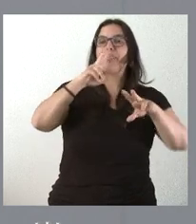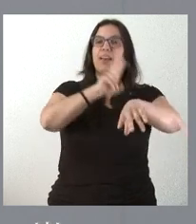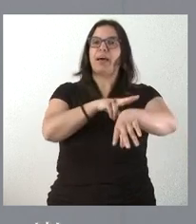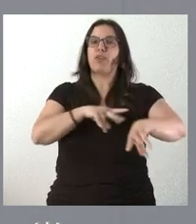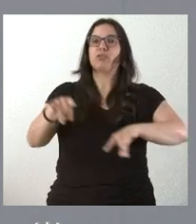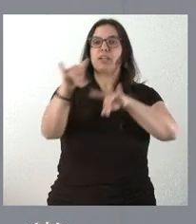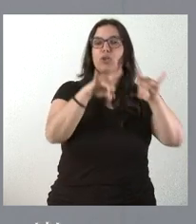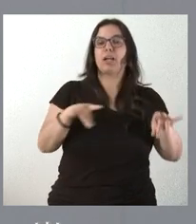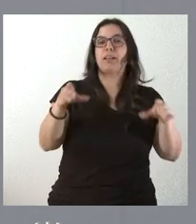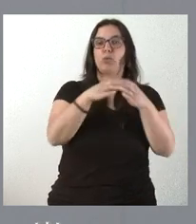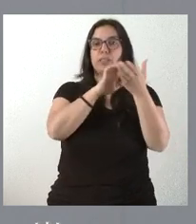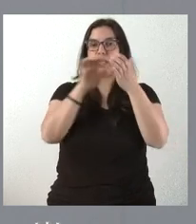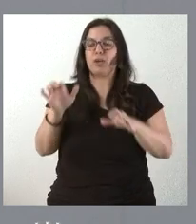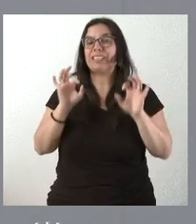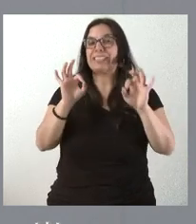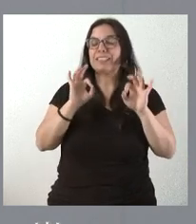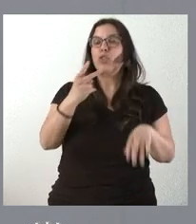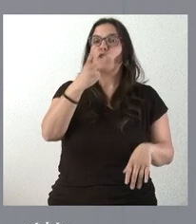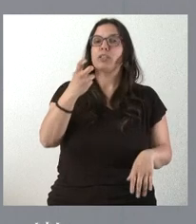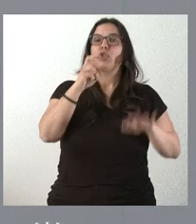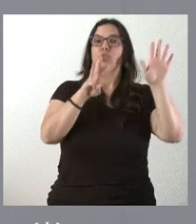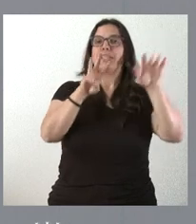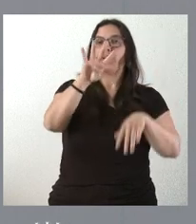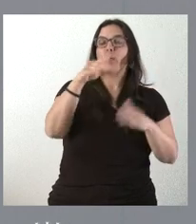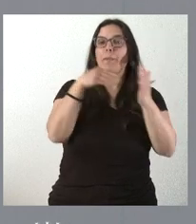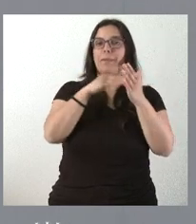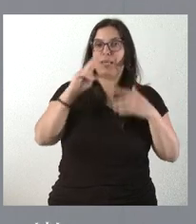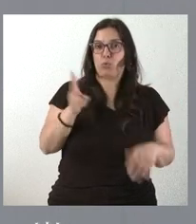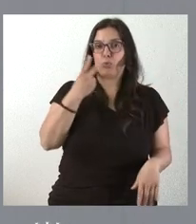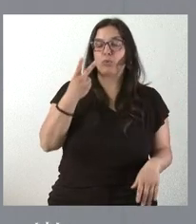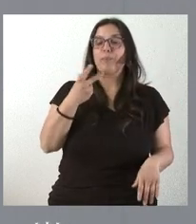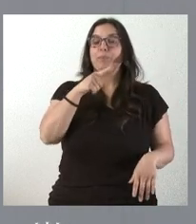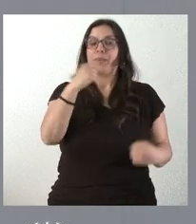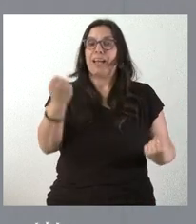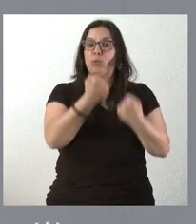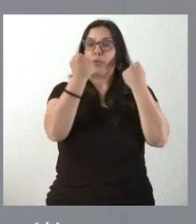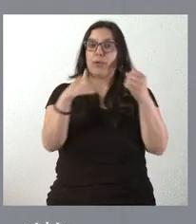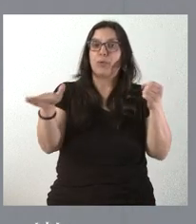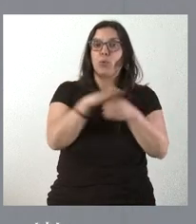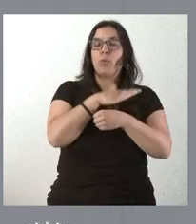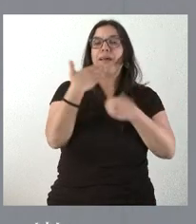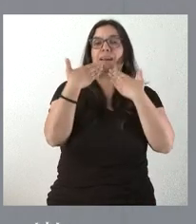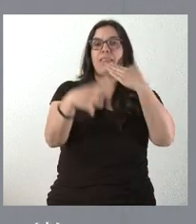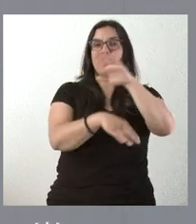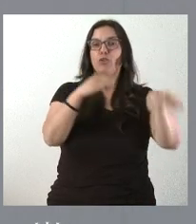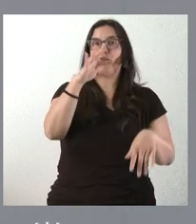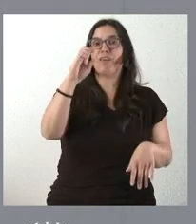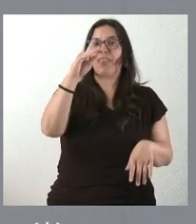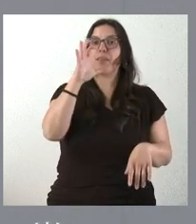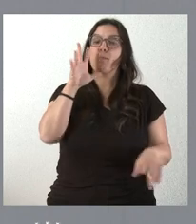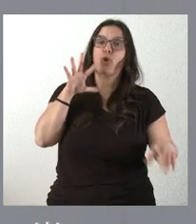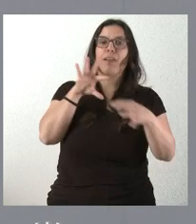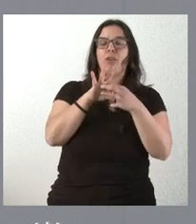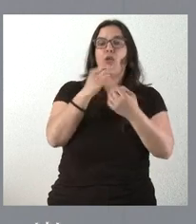de Castilla y León, en concreto 289.000 euros. Son actuaciones financiadas con fondos FEDER porque tienen que ver con el